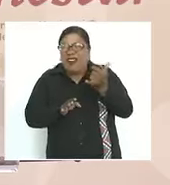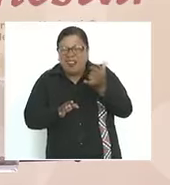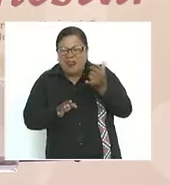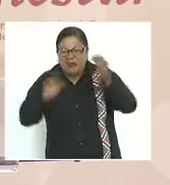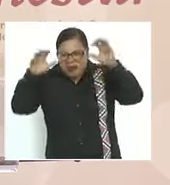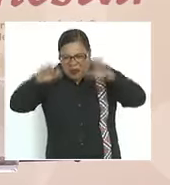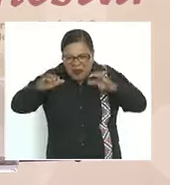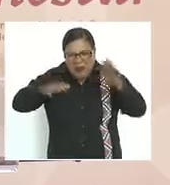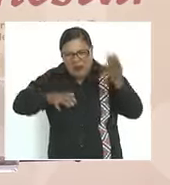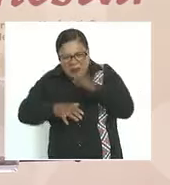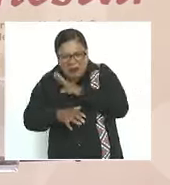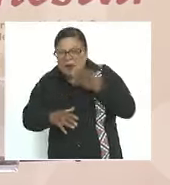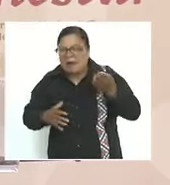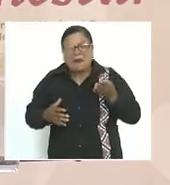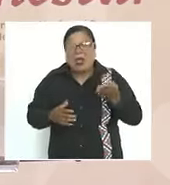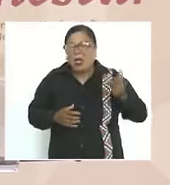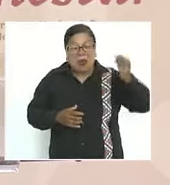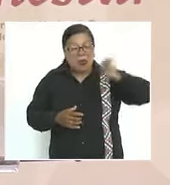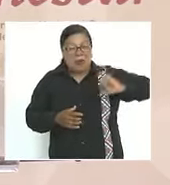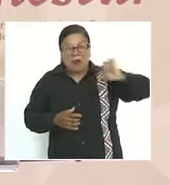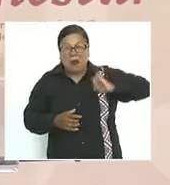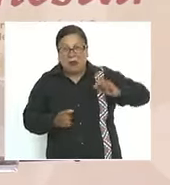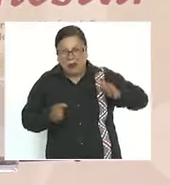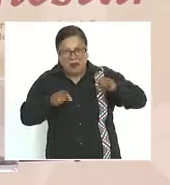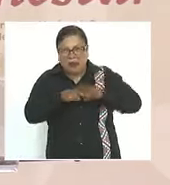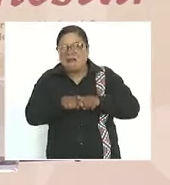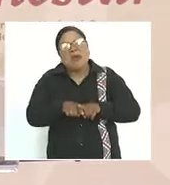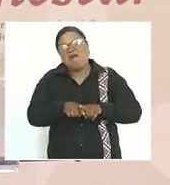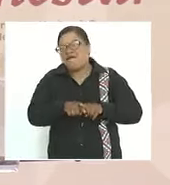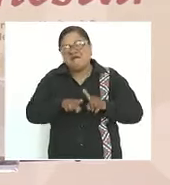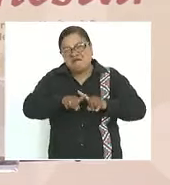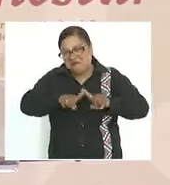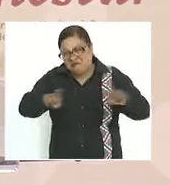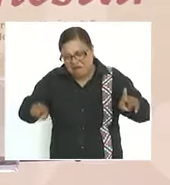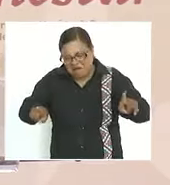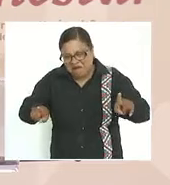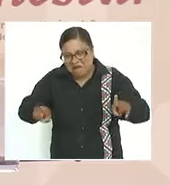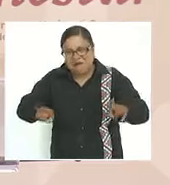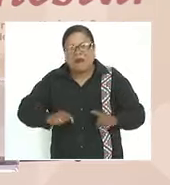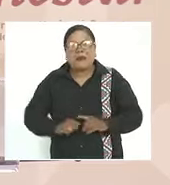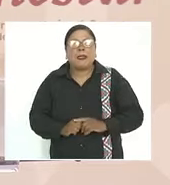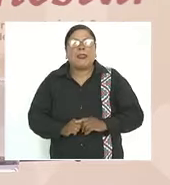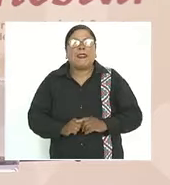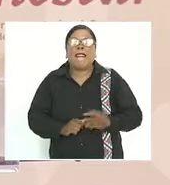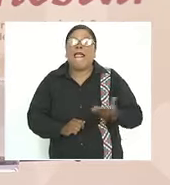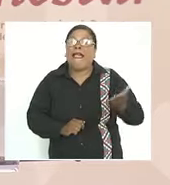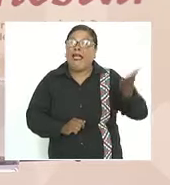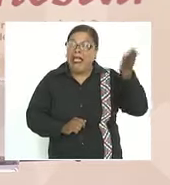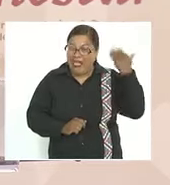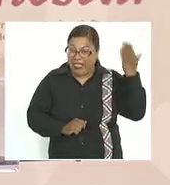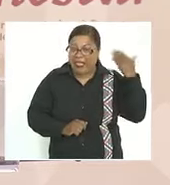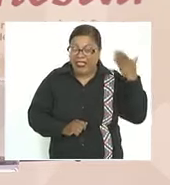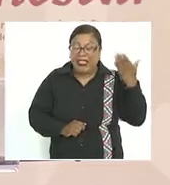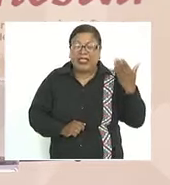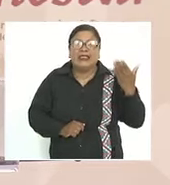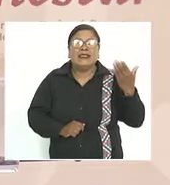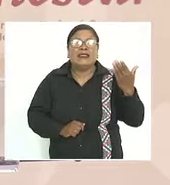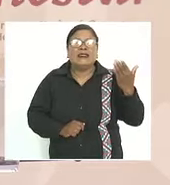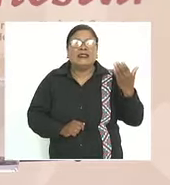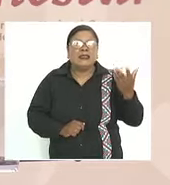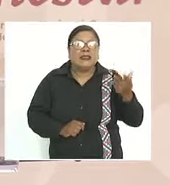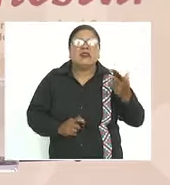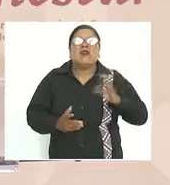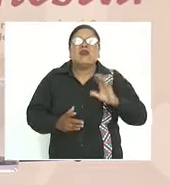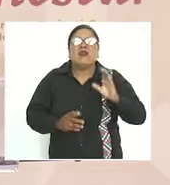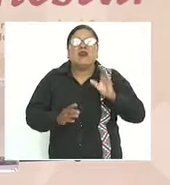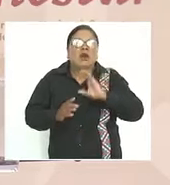ya no es como antes que se tenía muy presente cuáles eran las